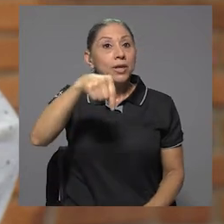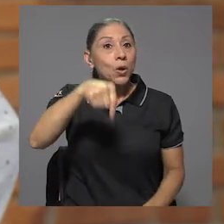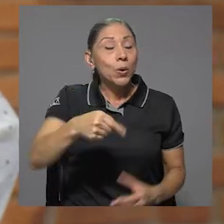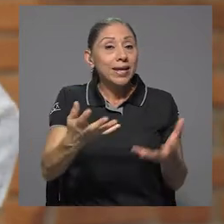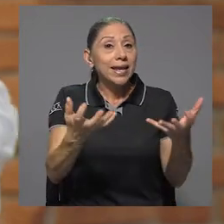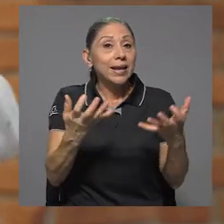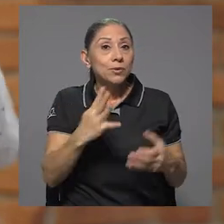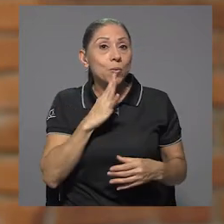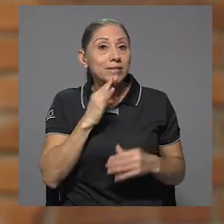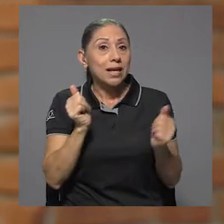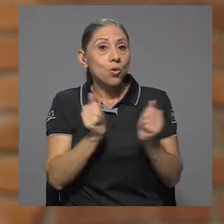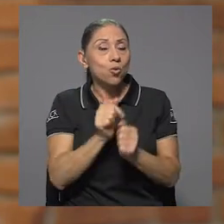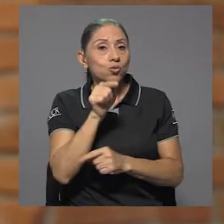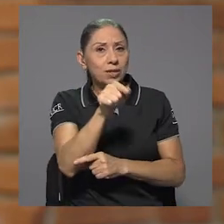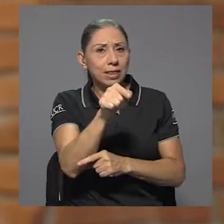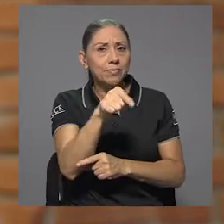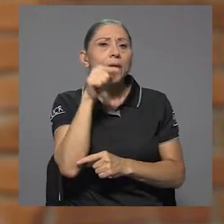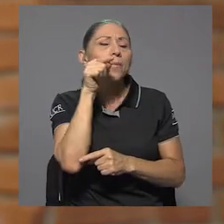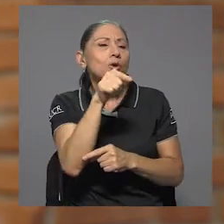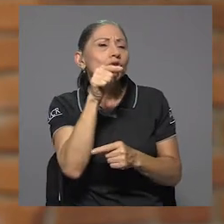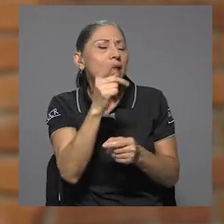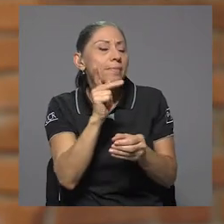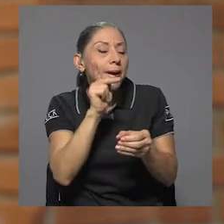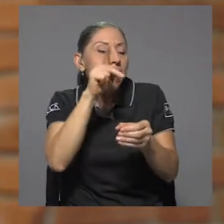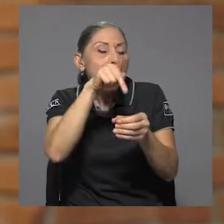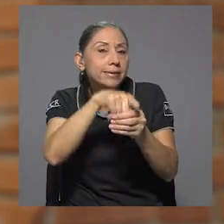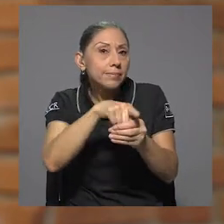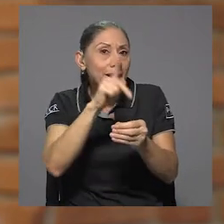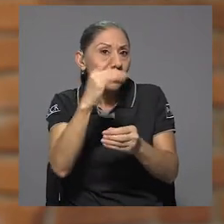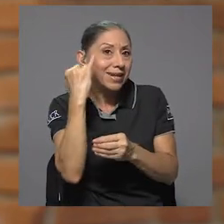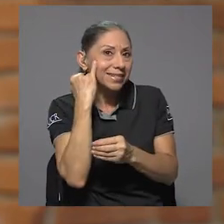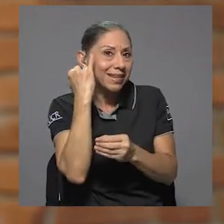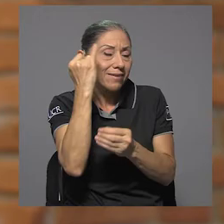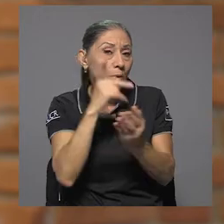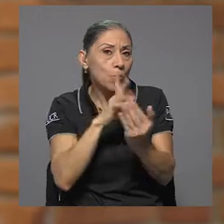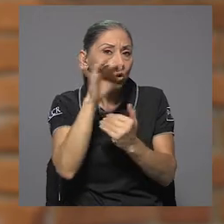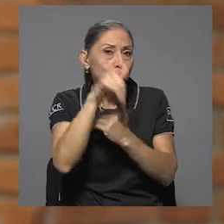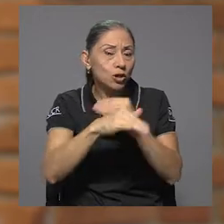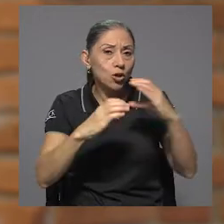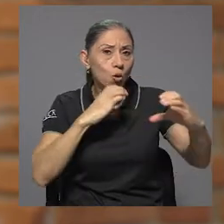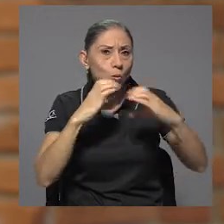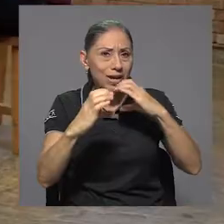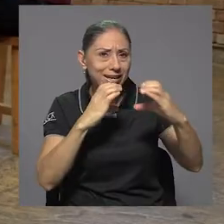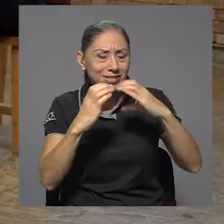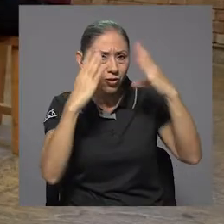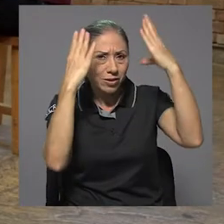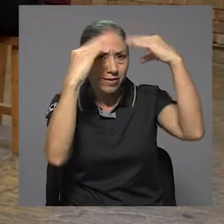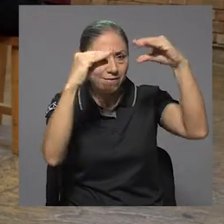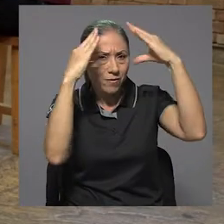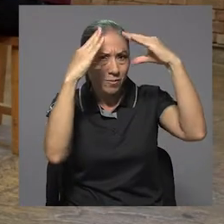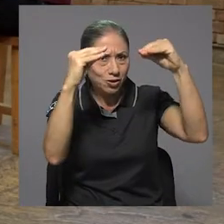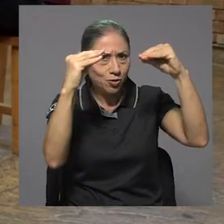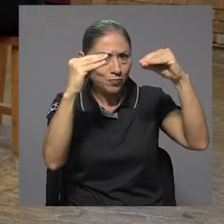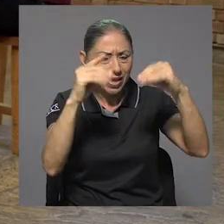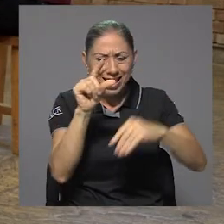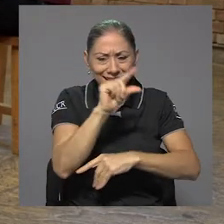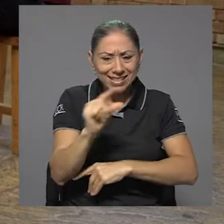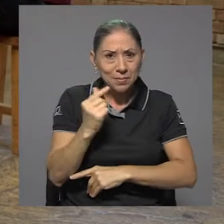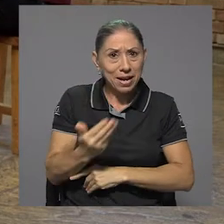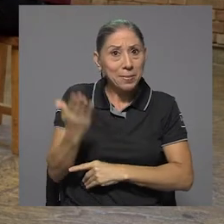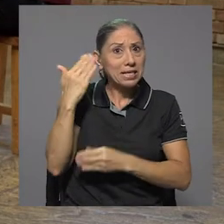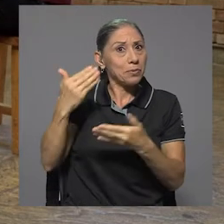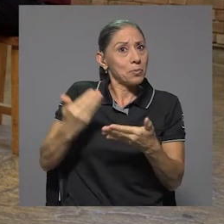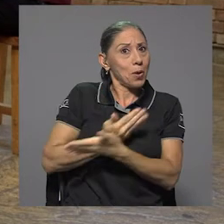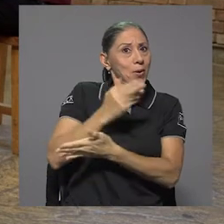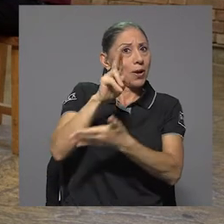queremos conversar con usted porque usted es parte de una iniciativa de un proyecto de comunicación, de información que estrenó la semana pasada a la